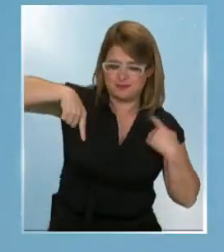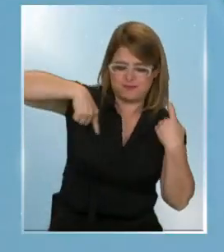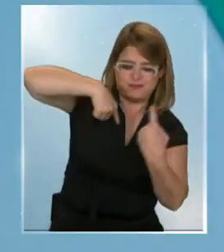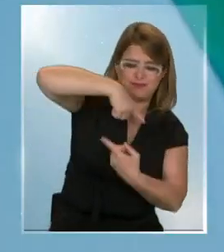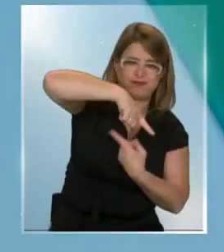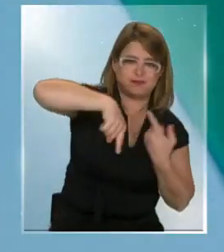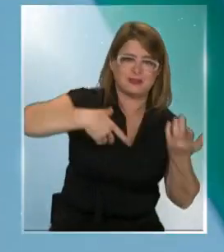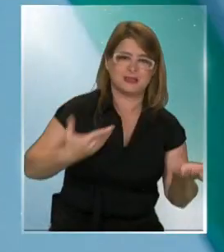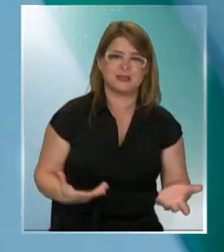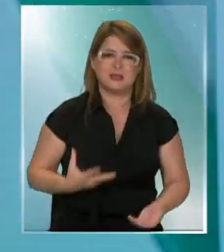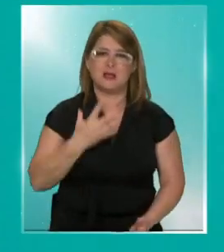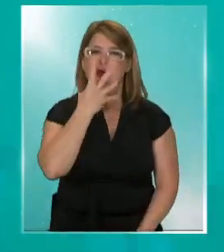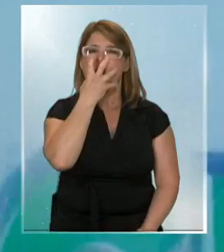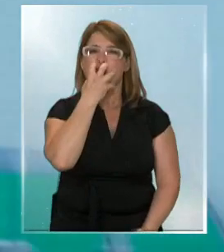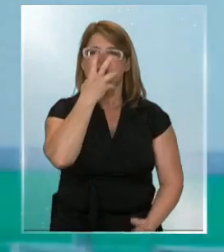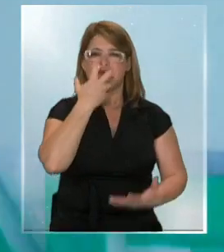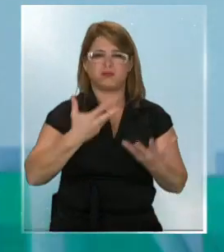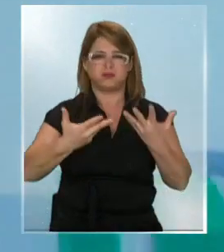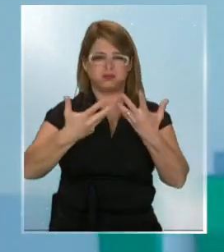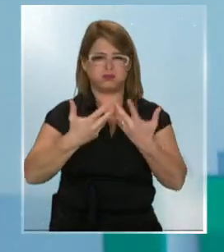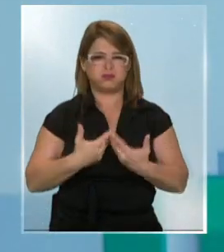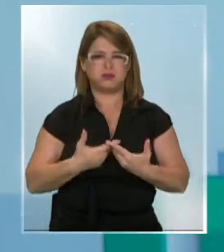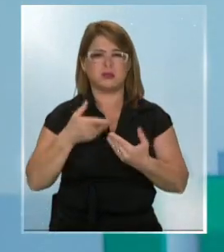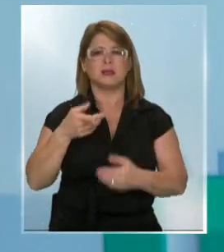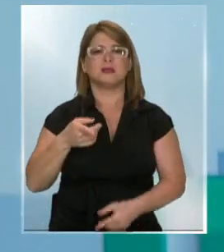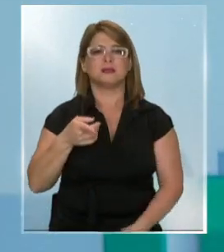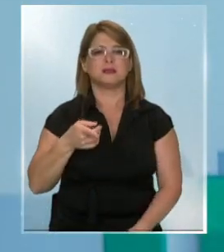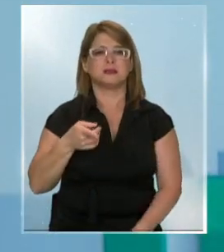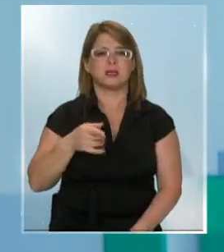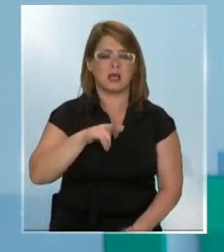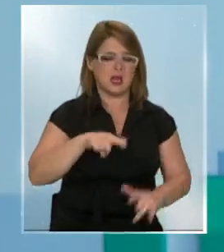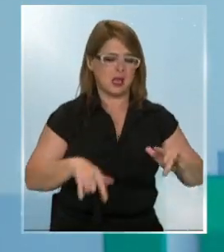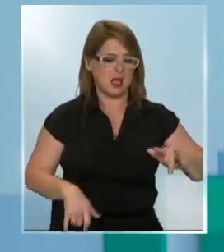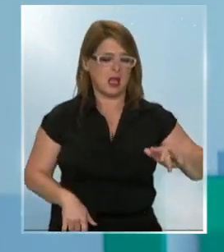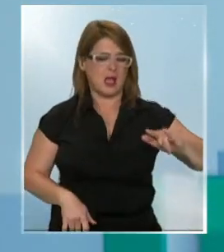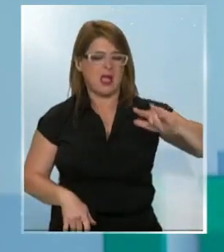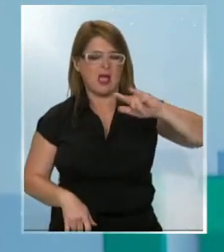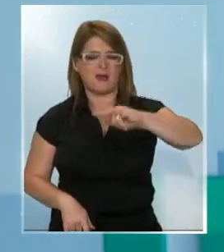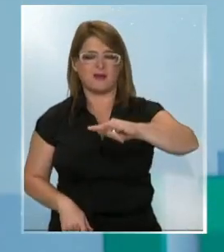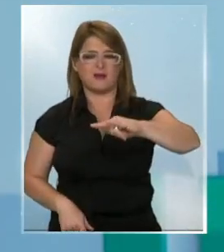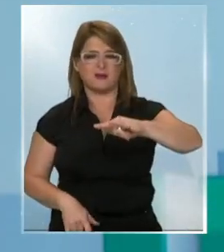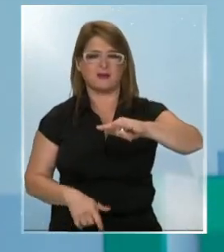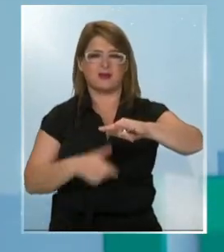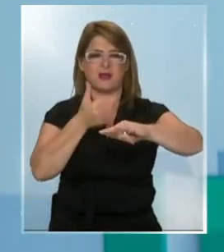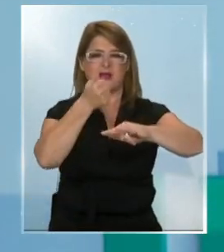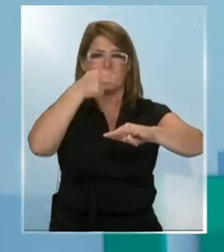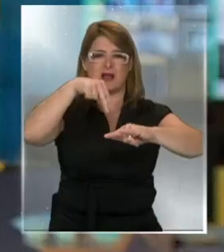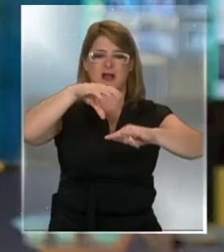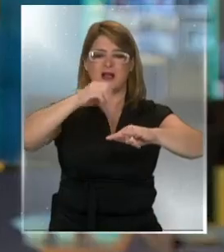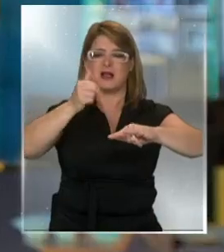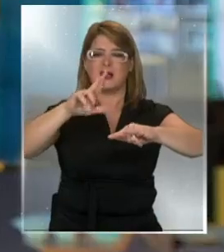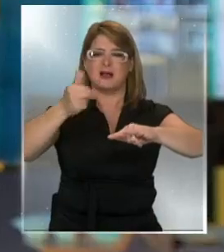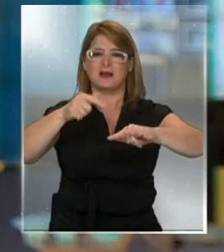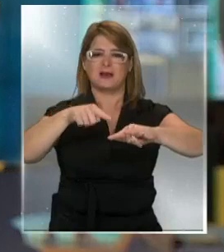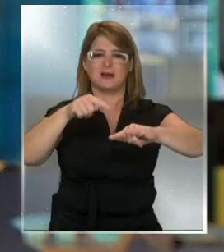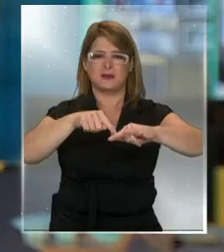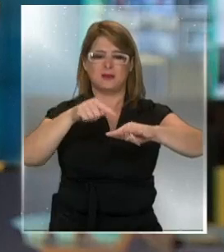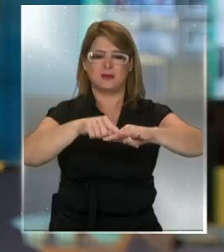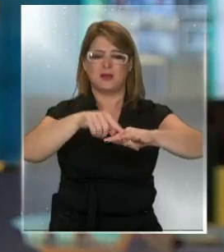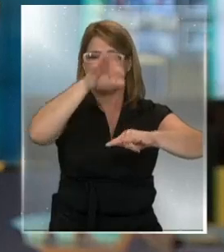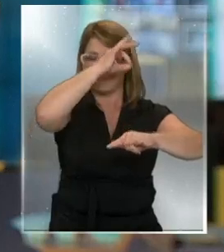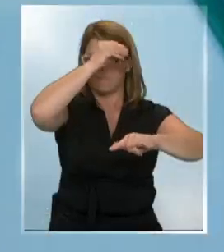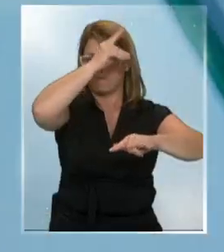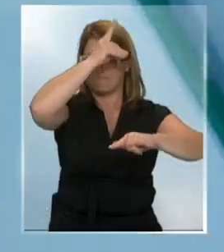respiradores. En Ankara quedó varado un avión que iba con destino a Castilla-La Mancha, a Madrid, básicamente. Turquía, Madrid, sí.